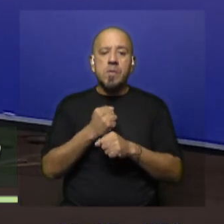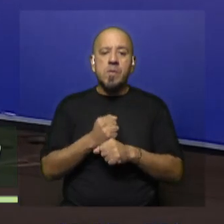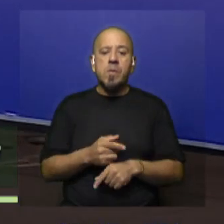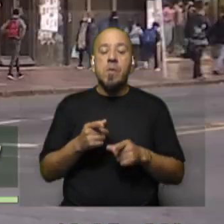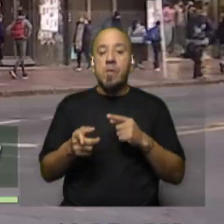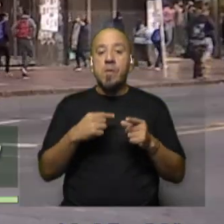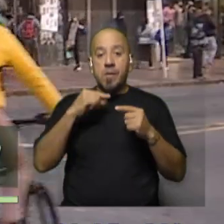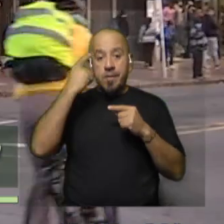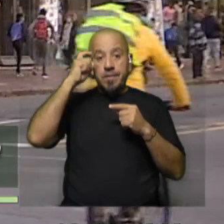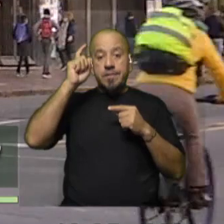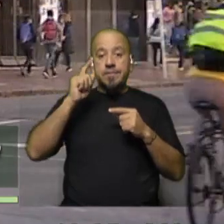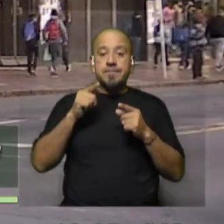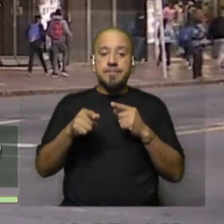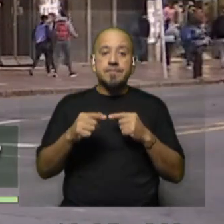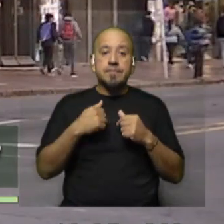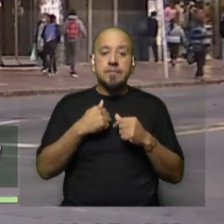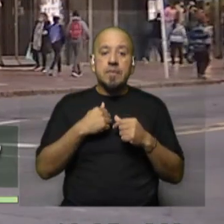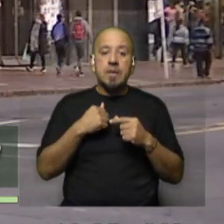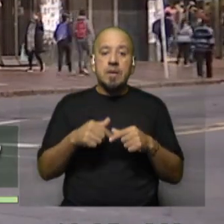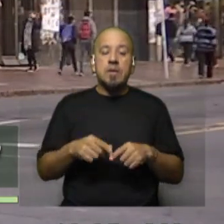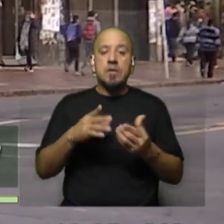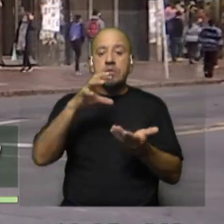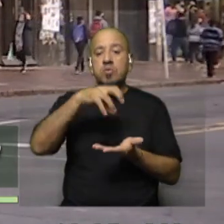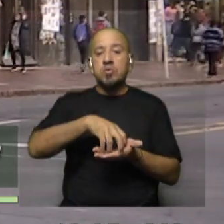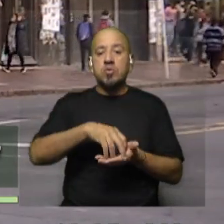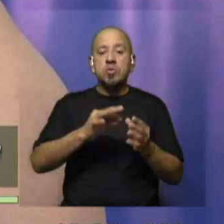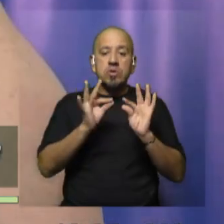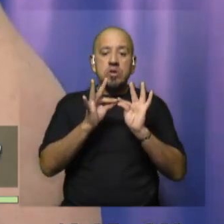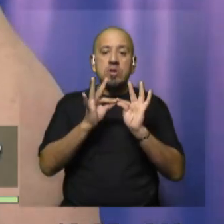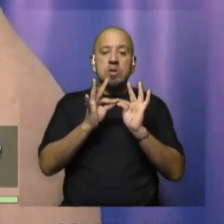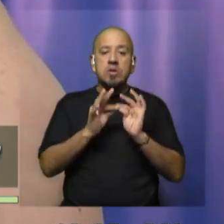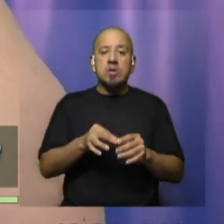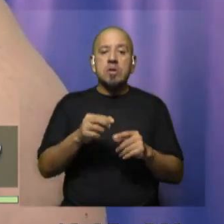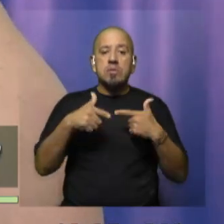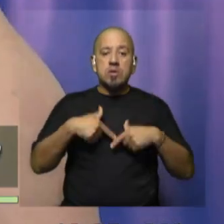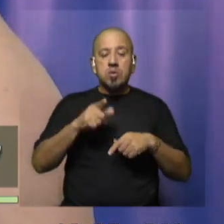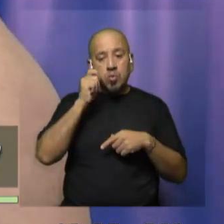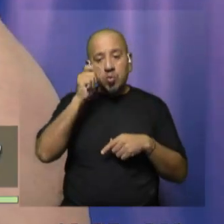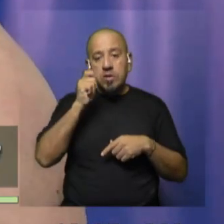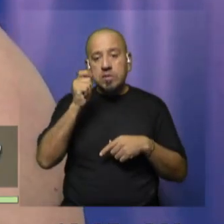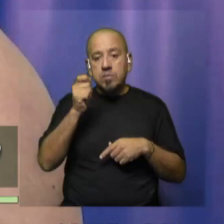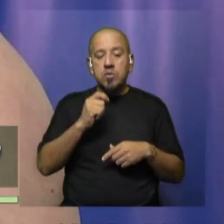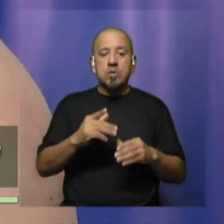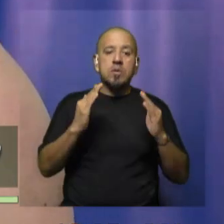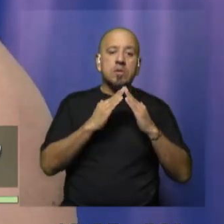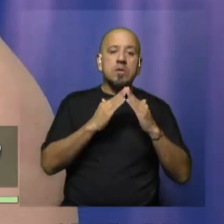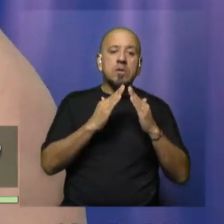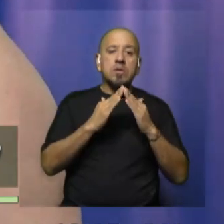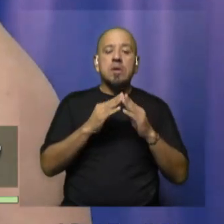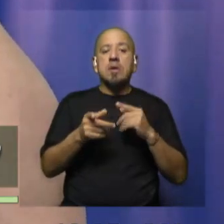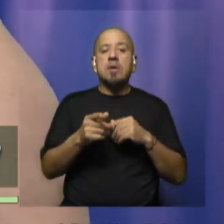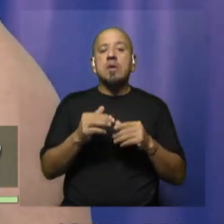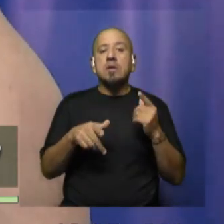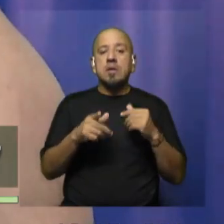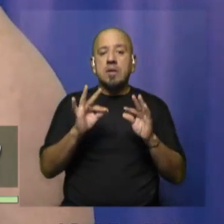lograr esta iniciativa que nosotros tenemos del Centro de Intérpretes Virtuales. Por ejemplo, se extendió en el Ministerio de Turismo, el Ministerio de Vivienda también cada vez tiene más intérpretes.